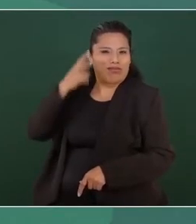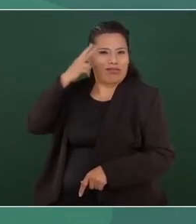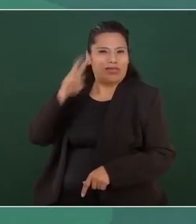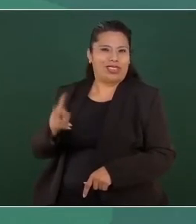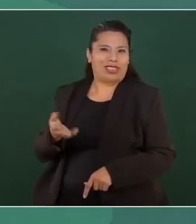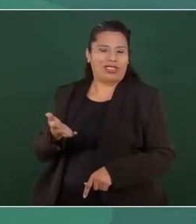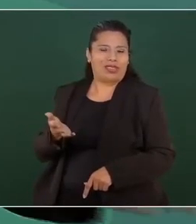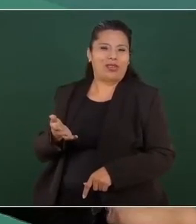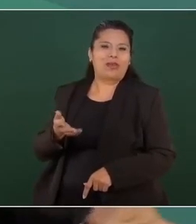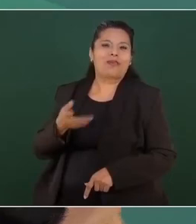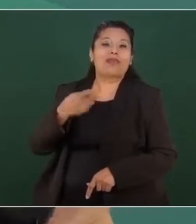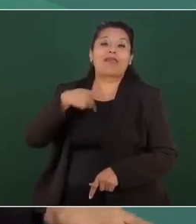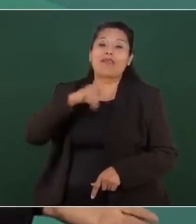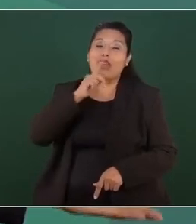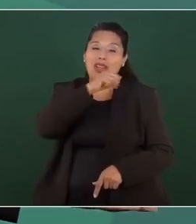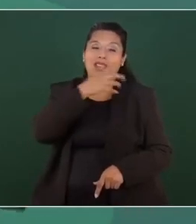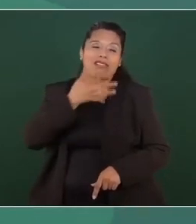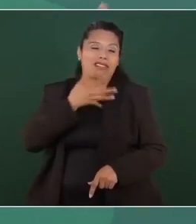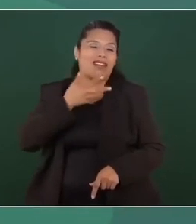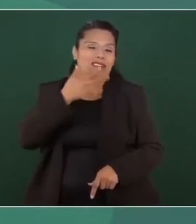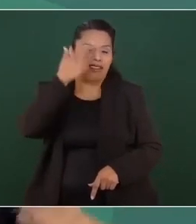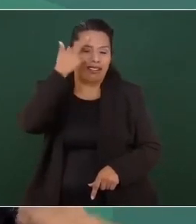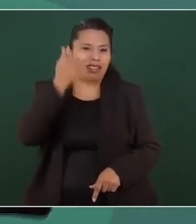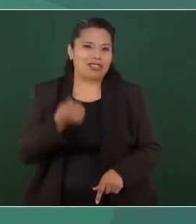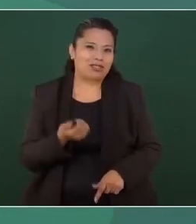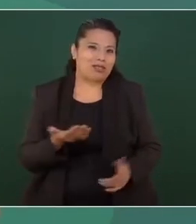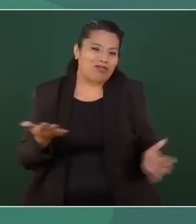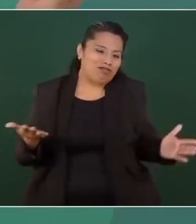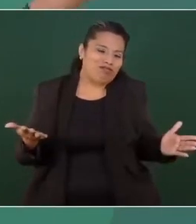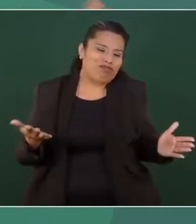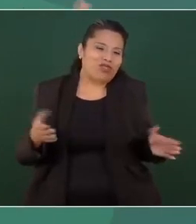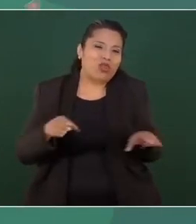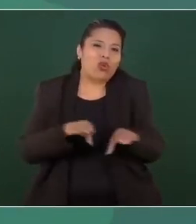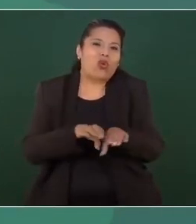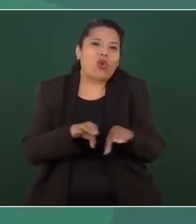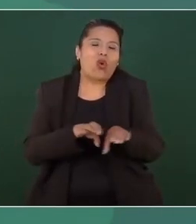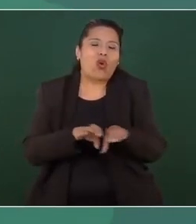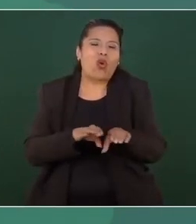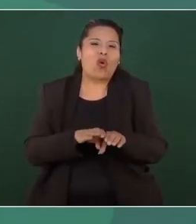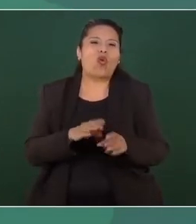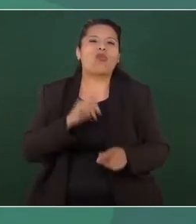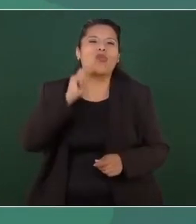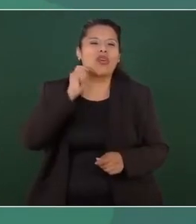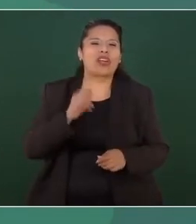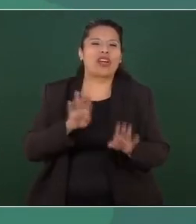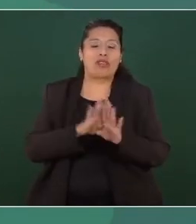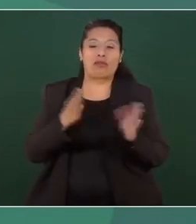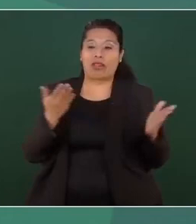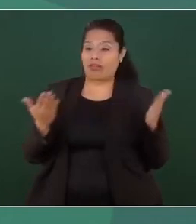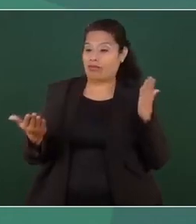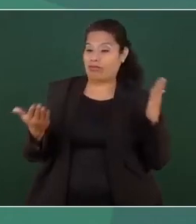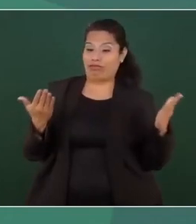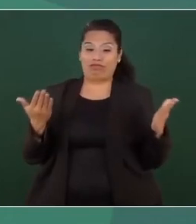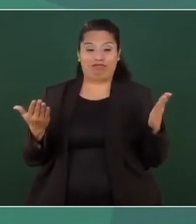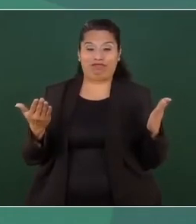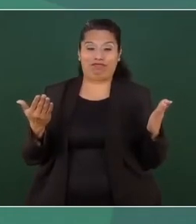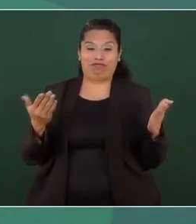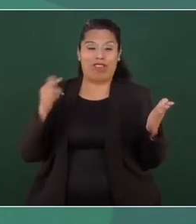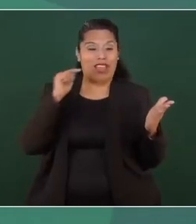Entonces, ¿cómo nos van a comparar? Allá andan